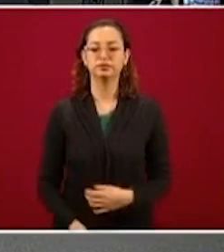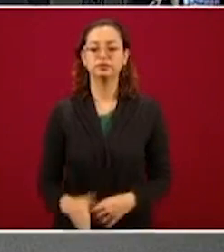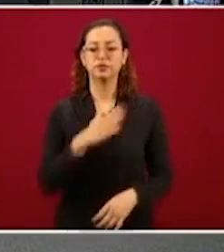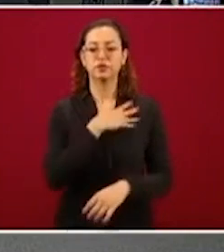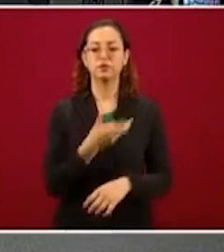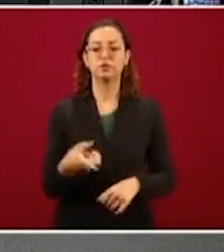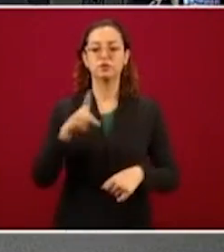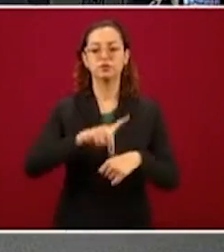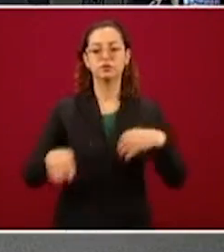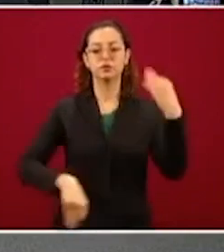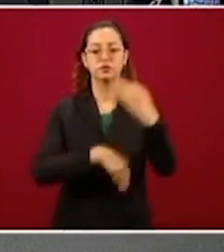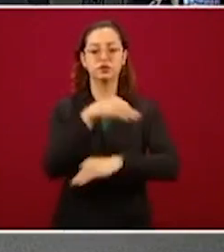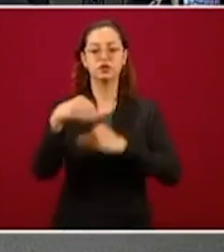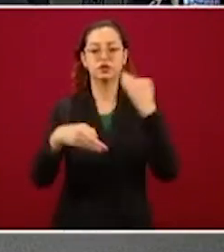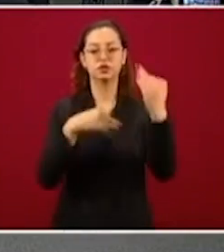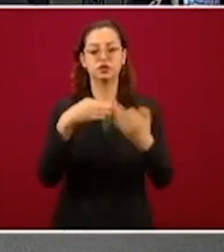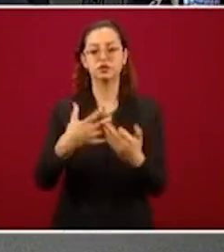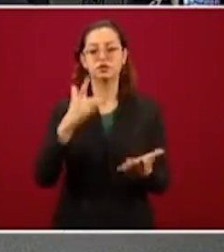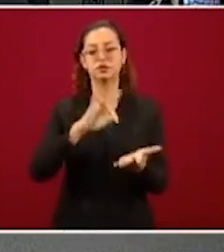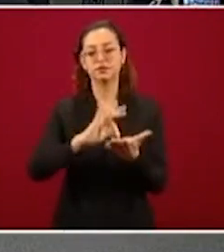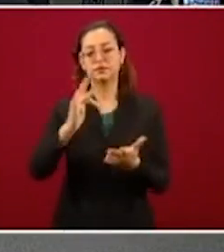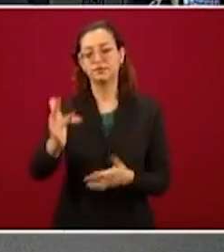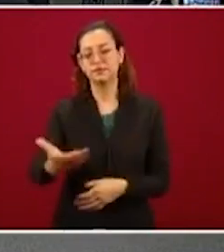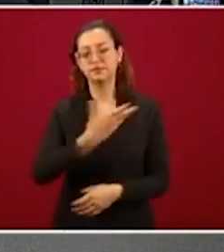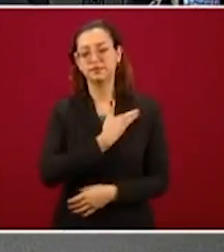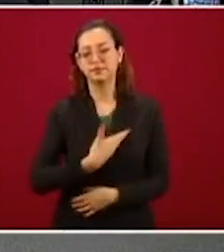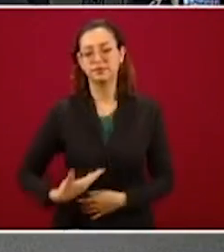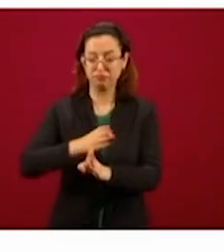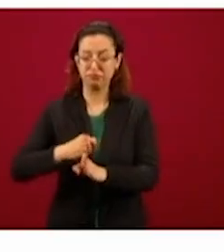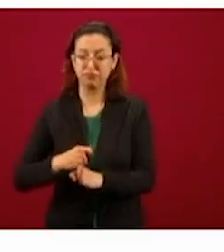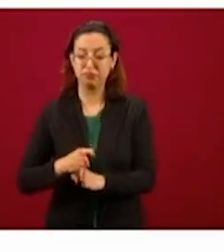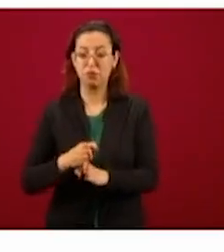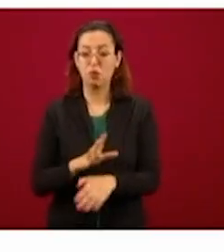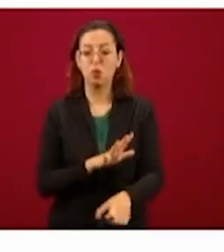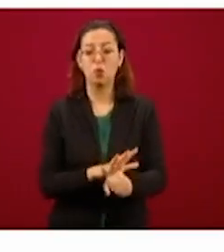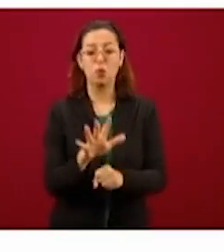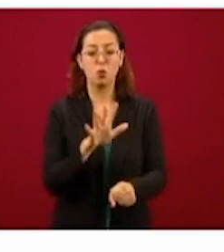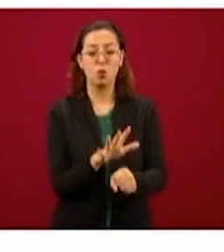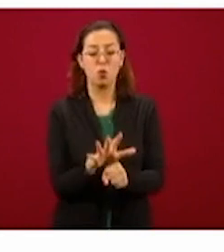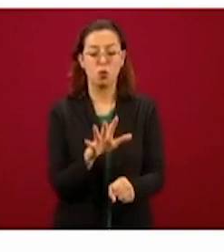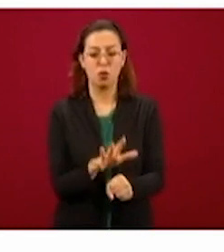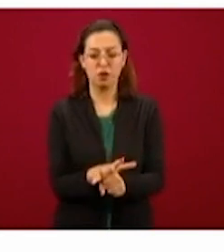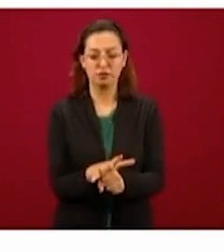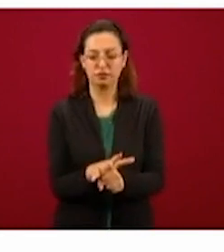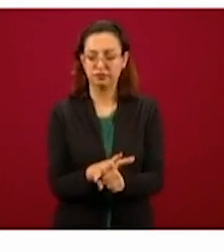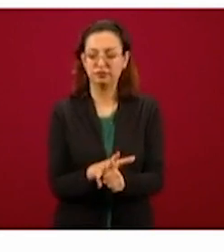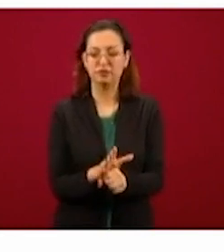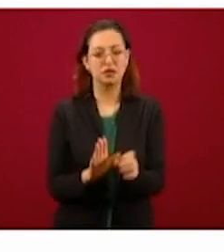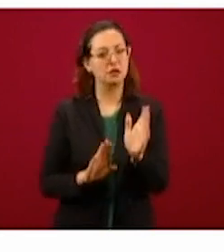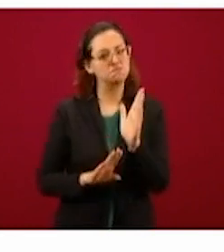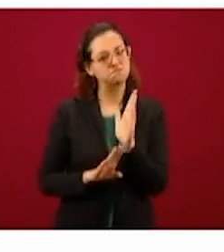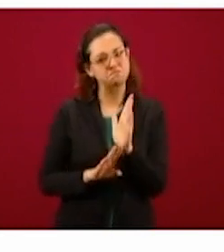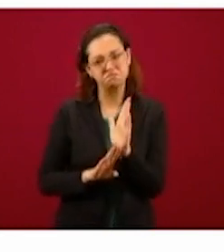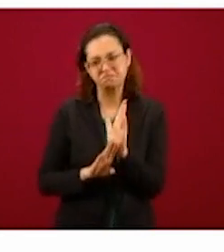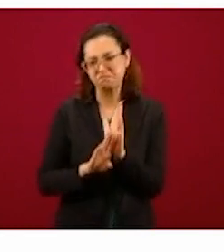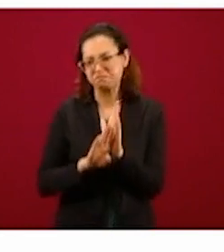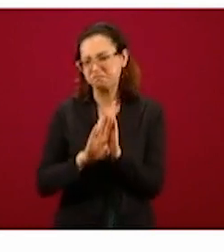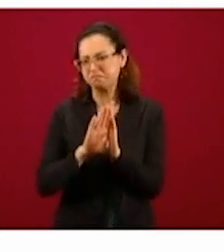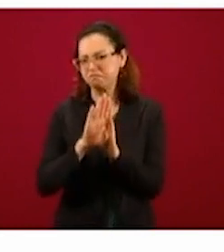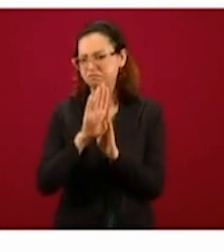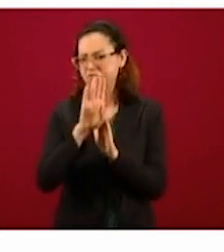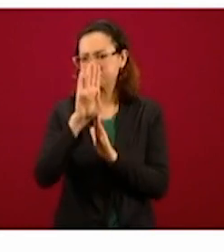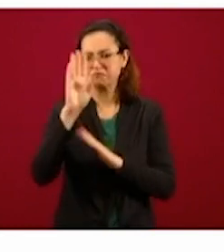que representa una reducción del 4.36%. Se ha logrado romper la tendencia